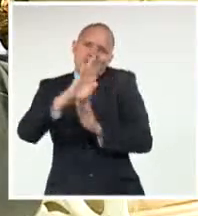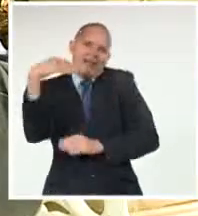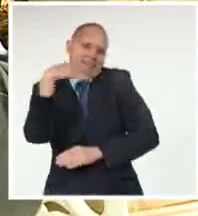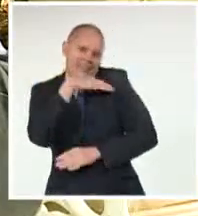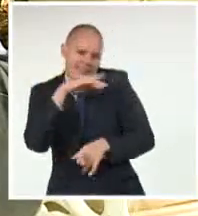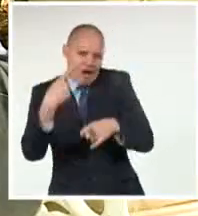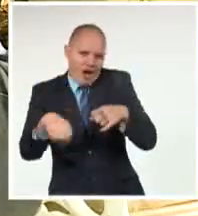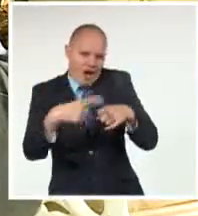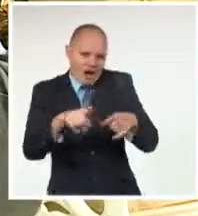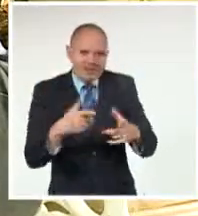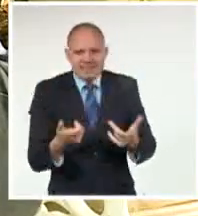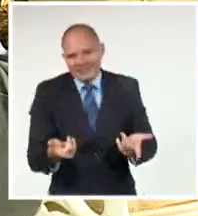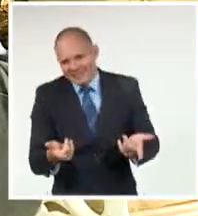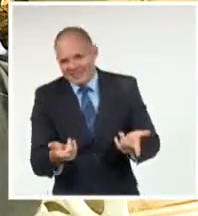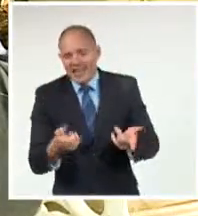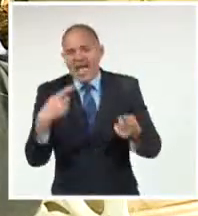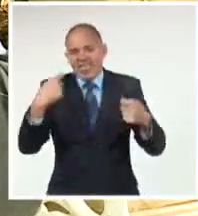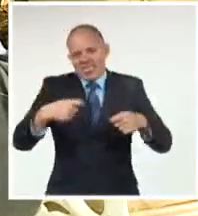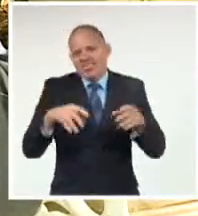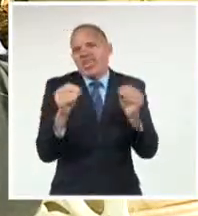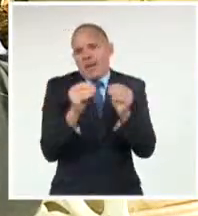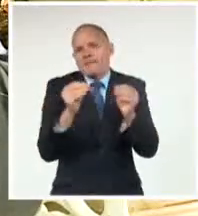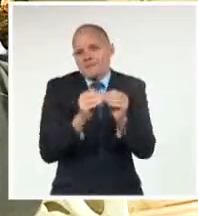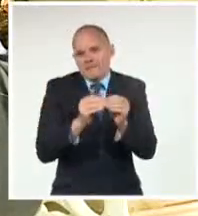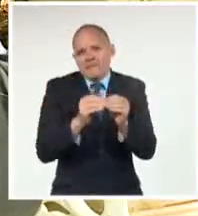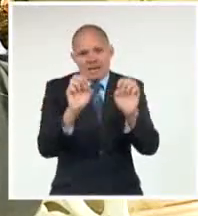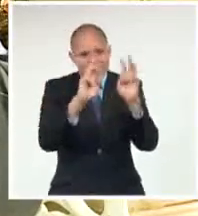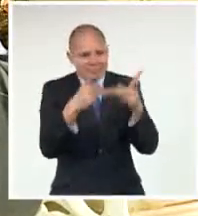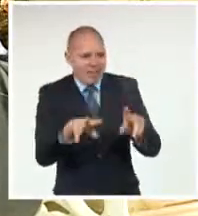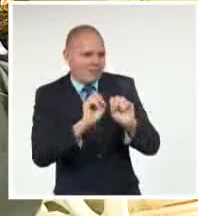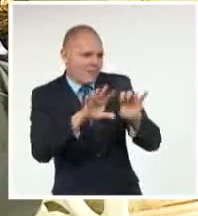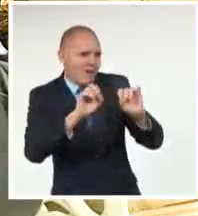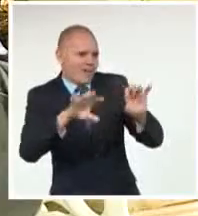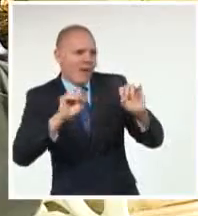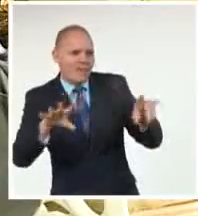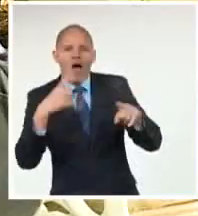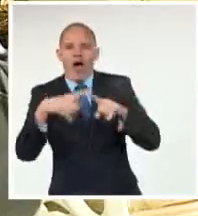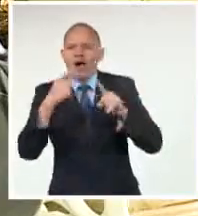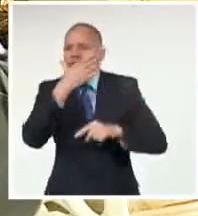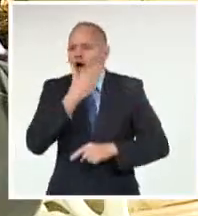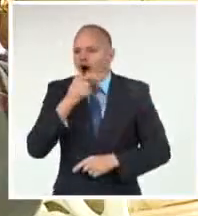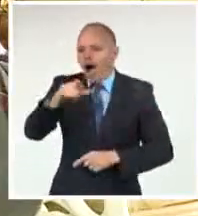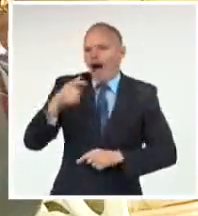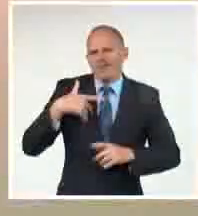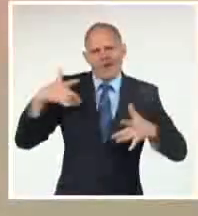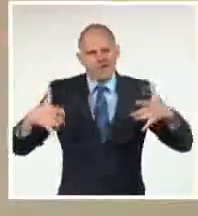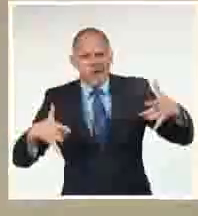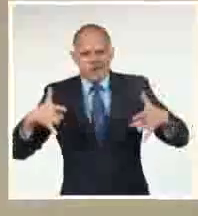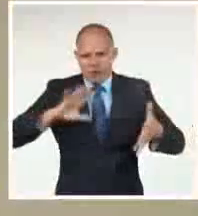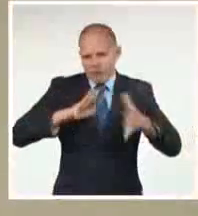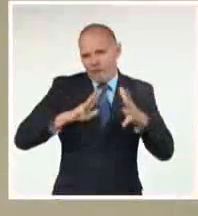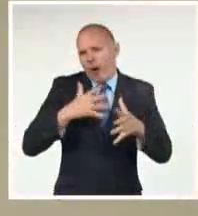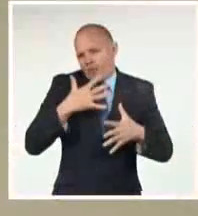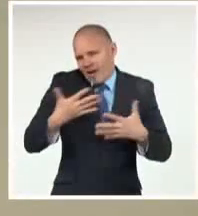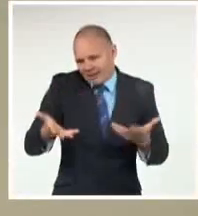Popular Pero muy Muy elevada Desde el punto de vista De cultura Muy elevada